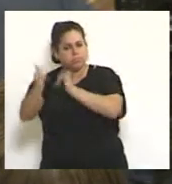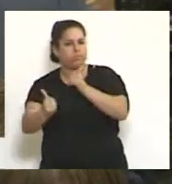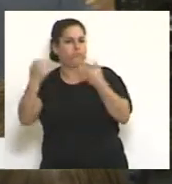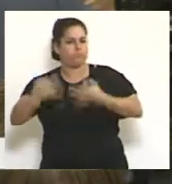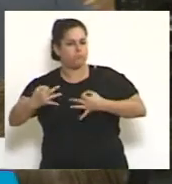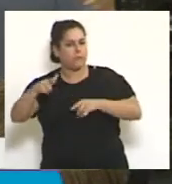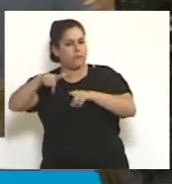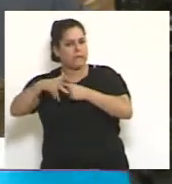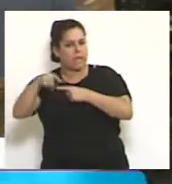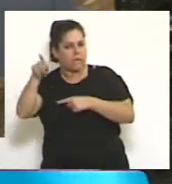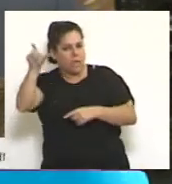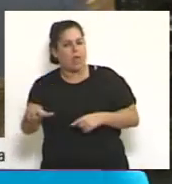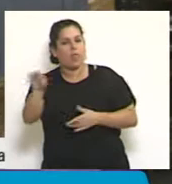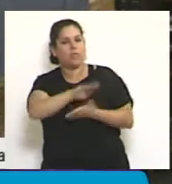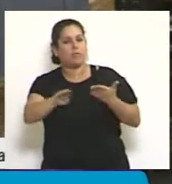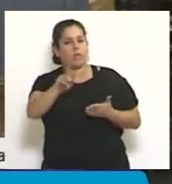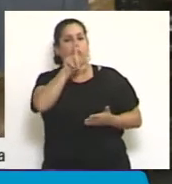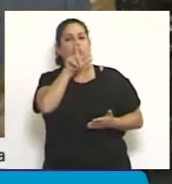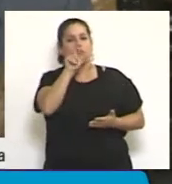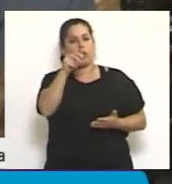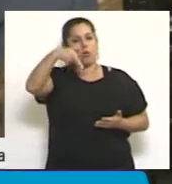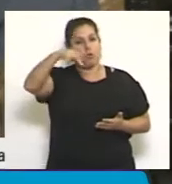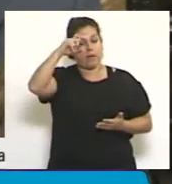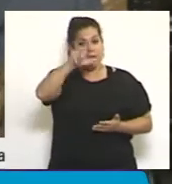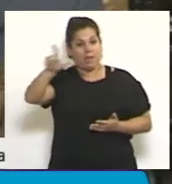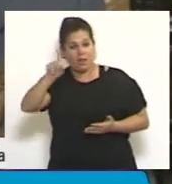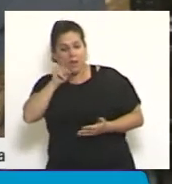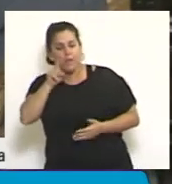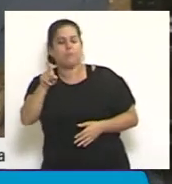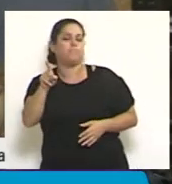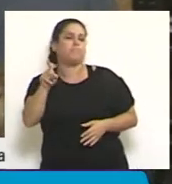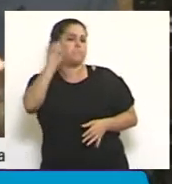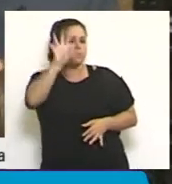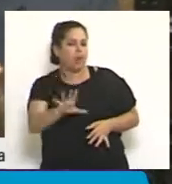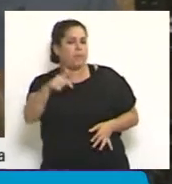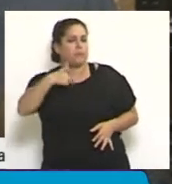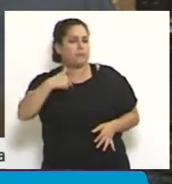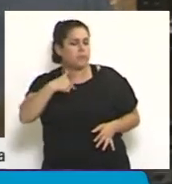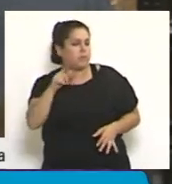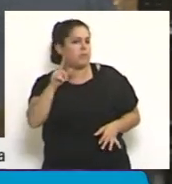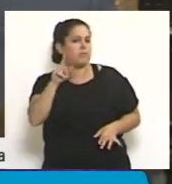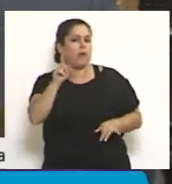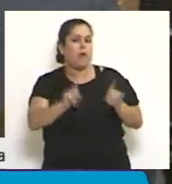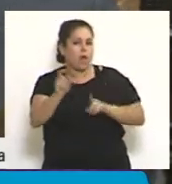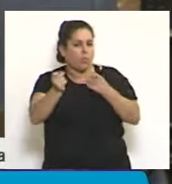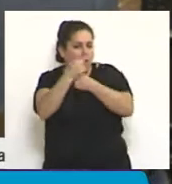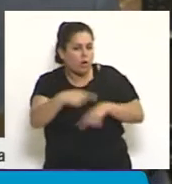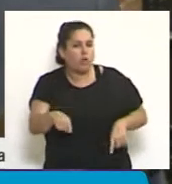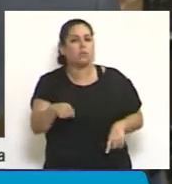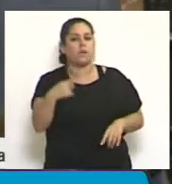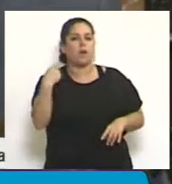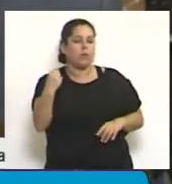técnica del diputado Tonelli, me resta tocar algunos aspectos de estas